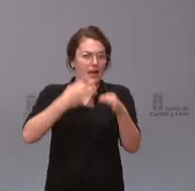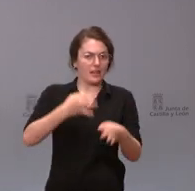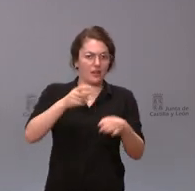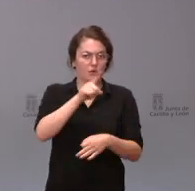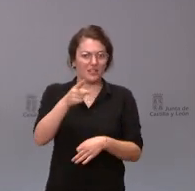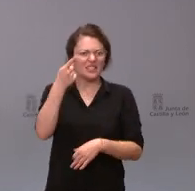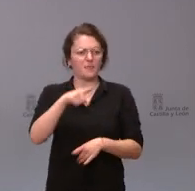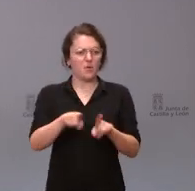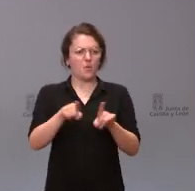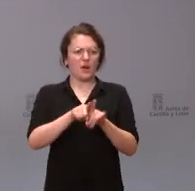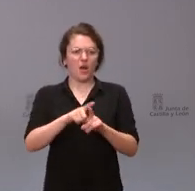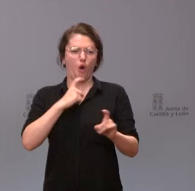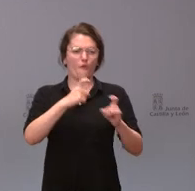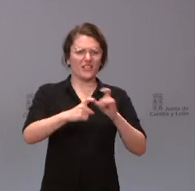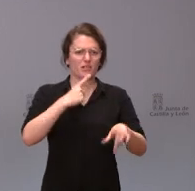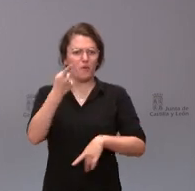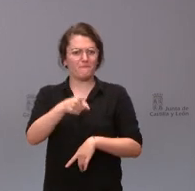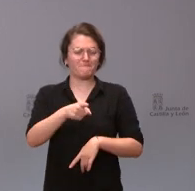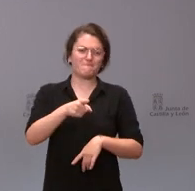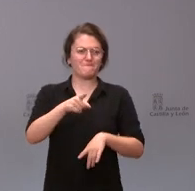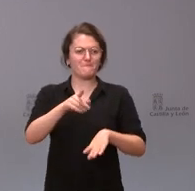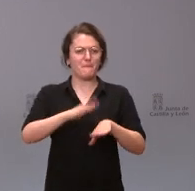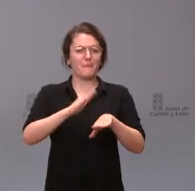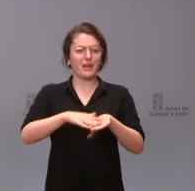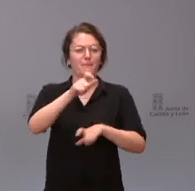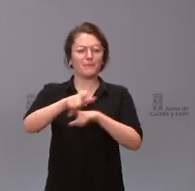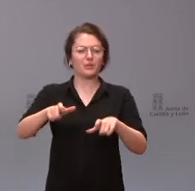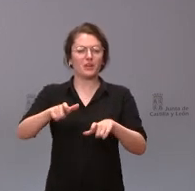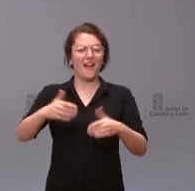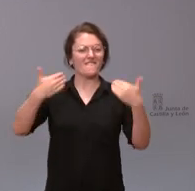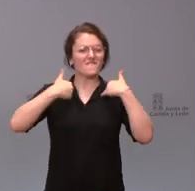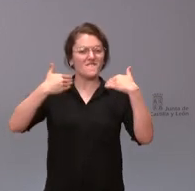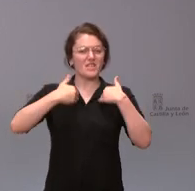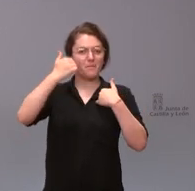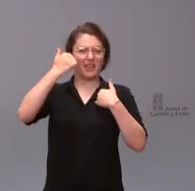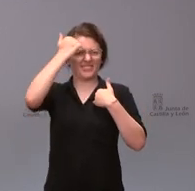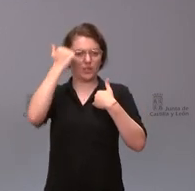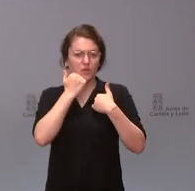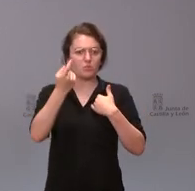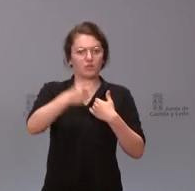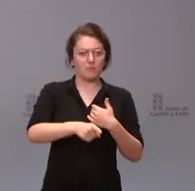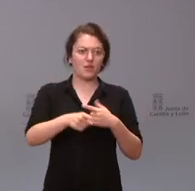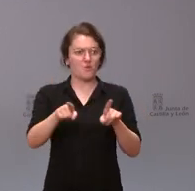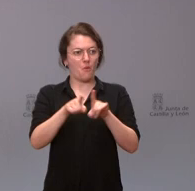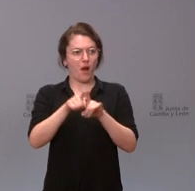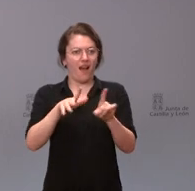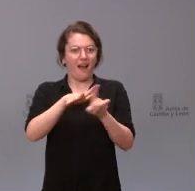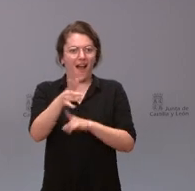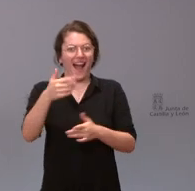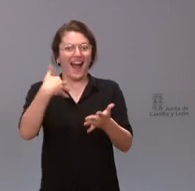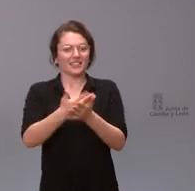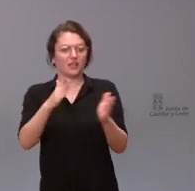víctimas del terrorismo y además ampliando el periodo de aplicación incluso al gobierno de Felipe González y por tanto